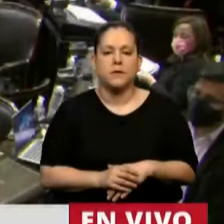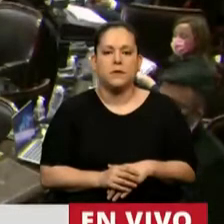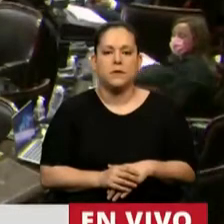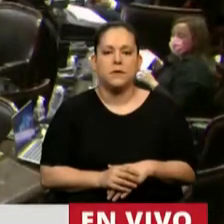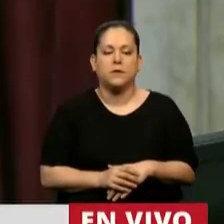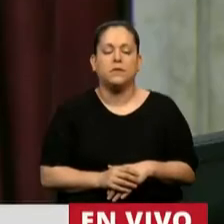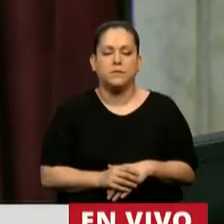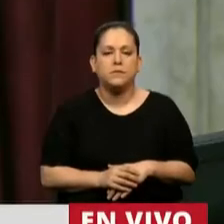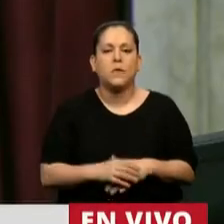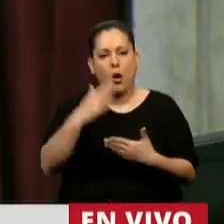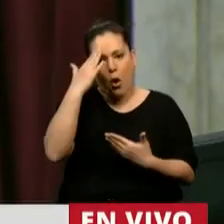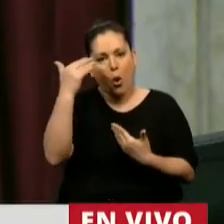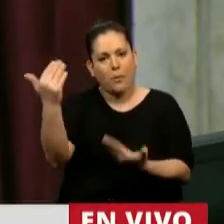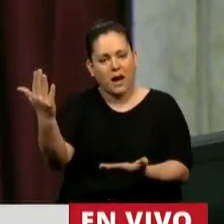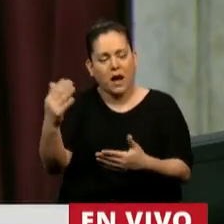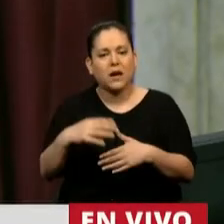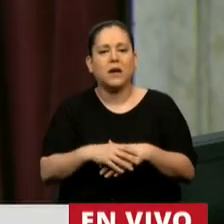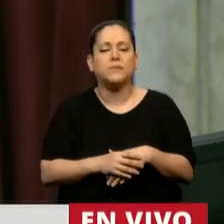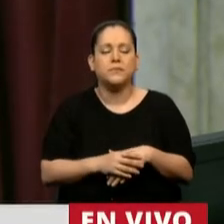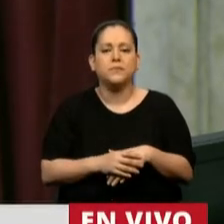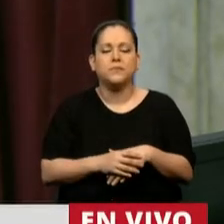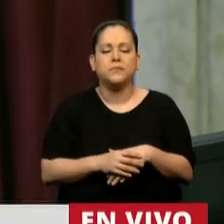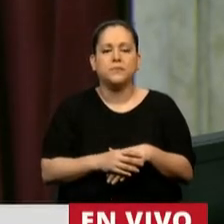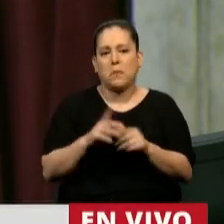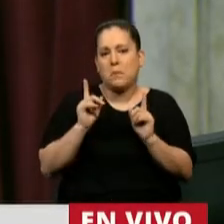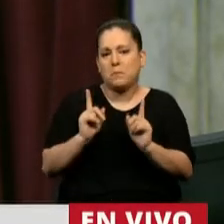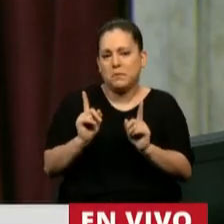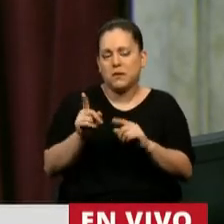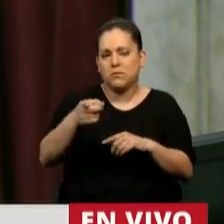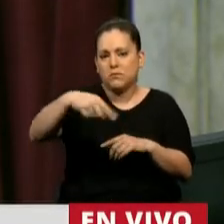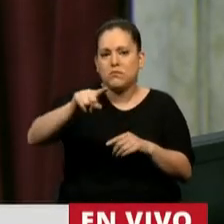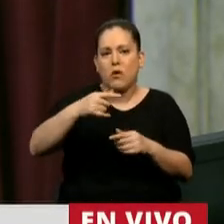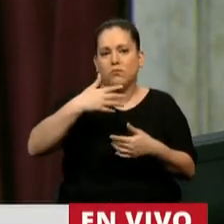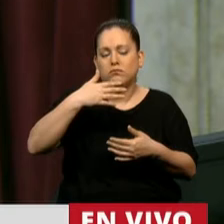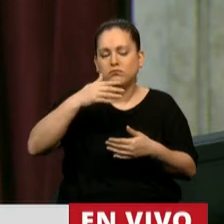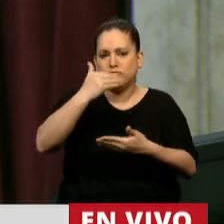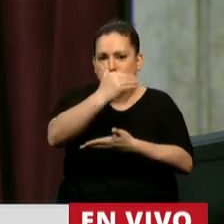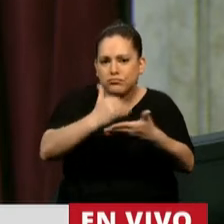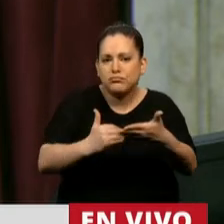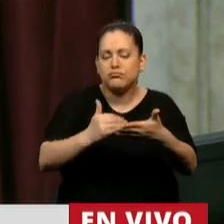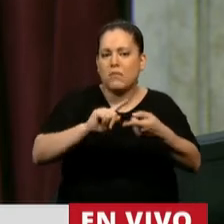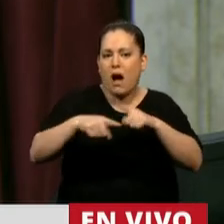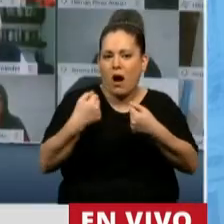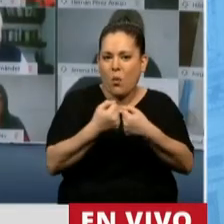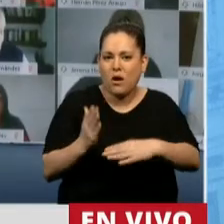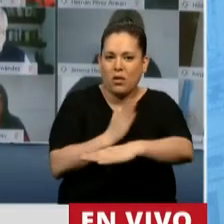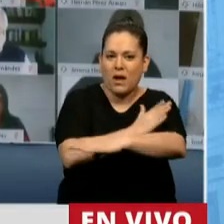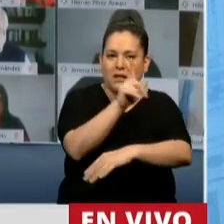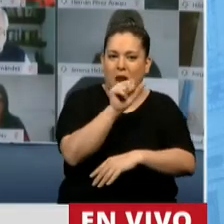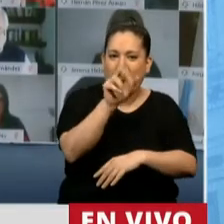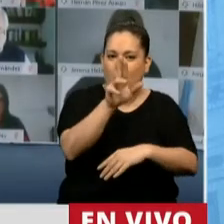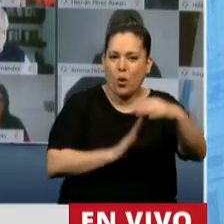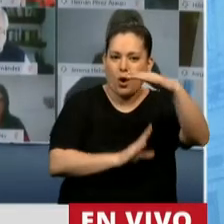Para rendir un homenaje, de acuerdo a lo establecido en el trabajo de labor parlamentaria,